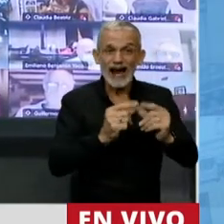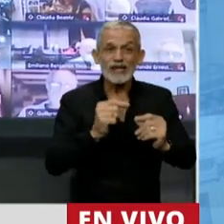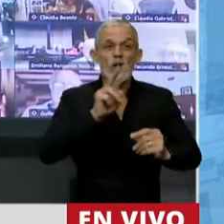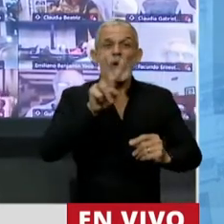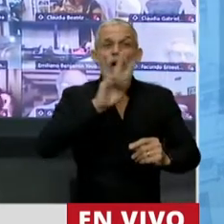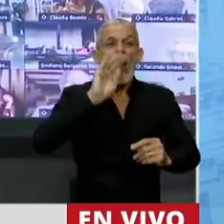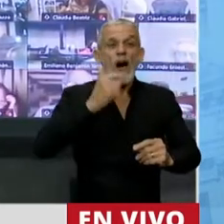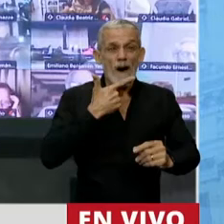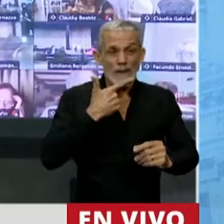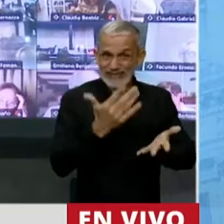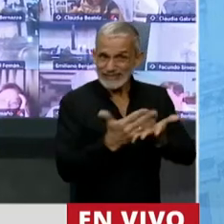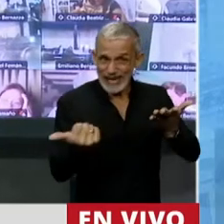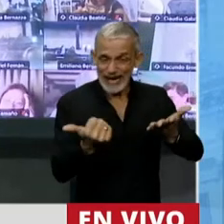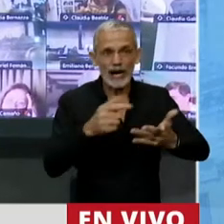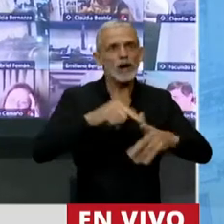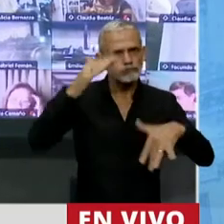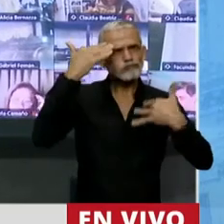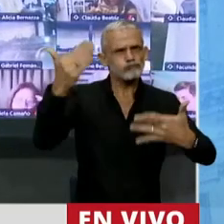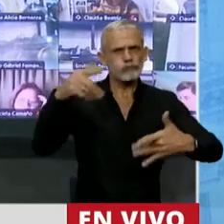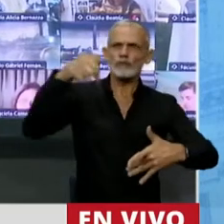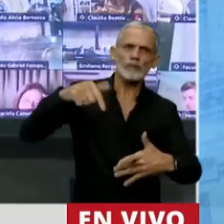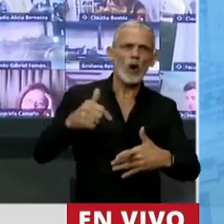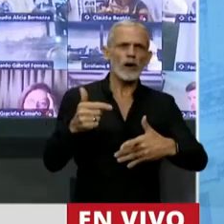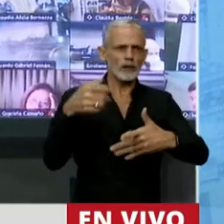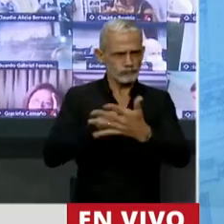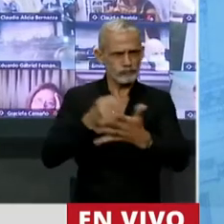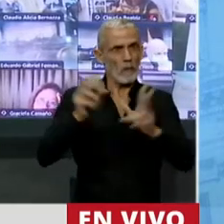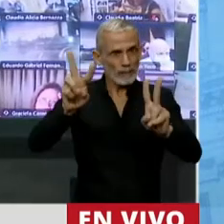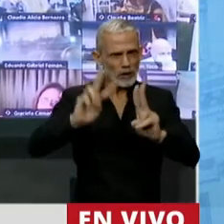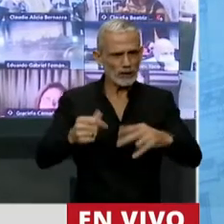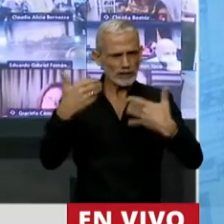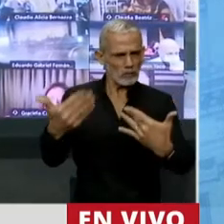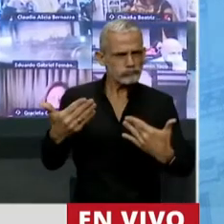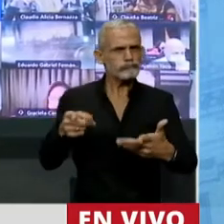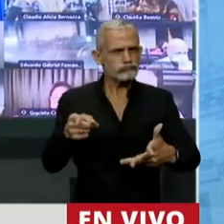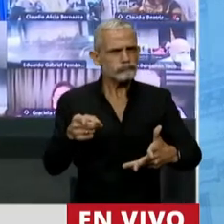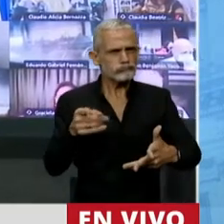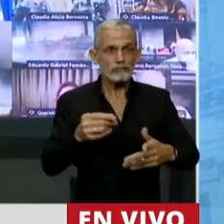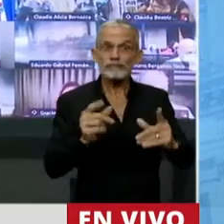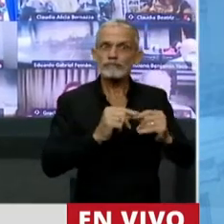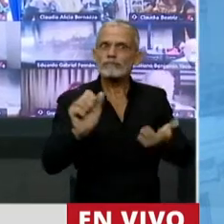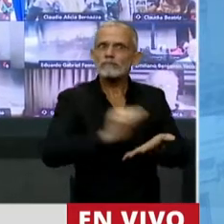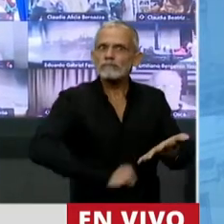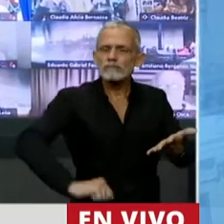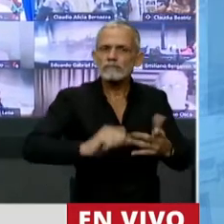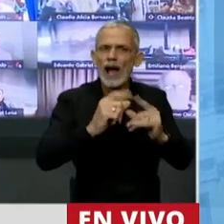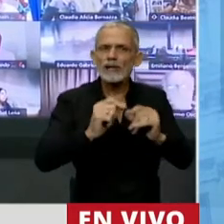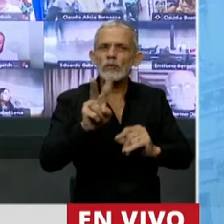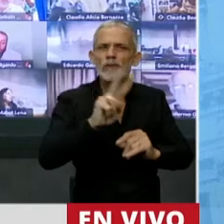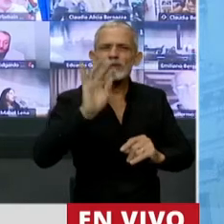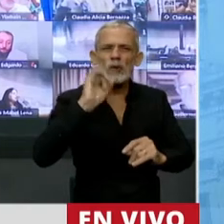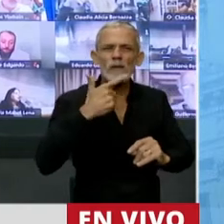bis, acá se ha hablado de la conmemoración de la militancia peronista, se está limpiando del artículo 22 bis la